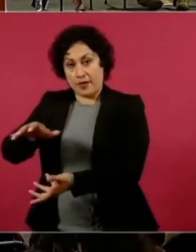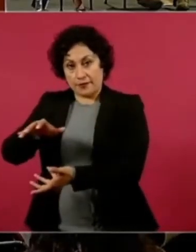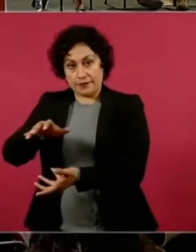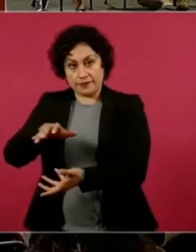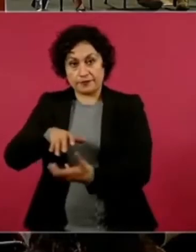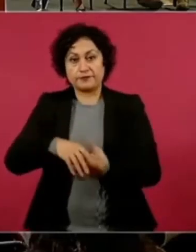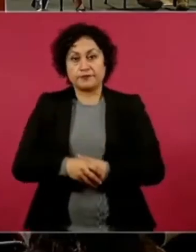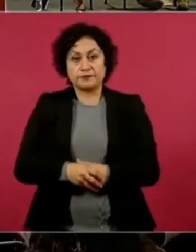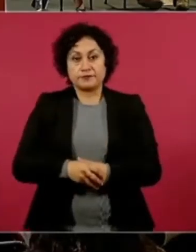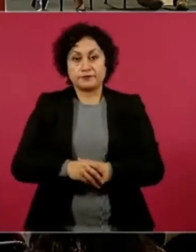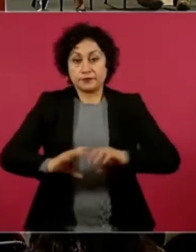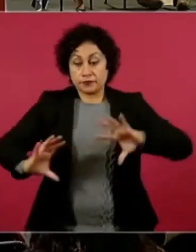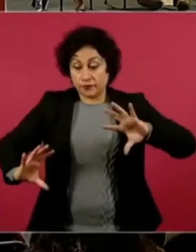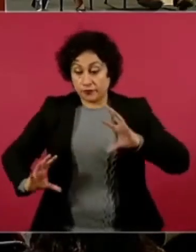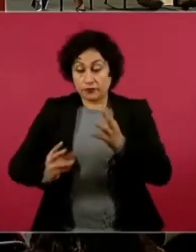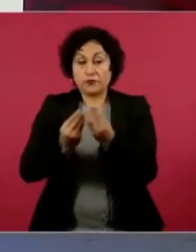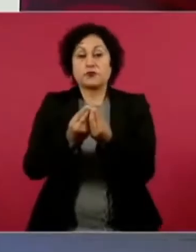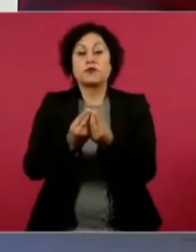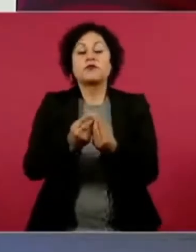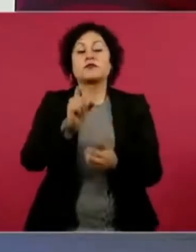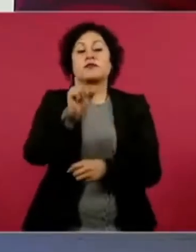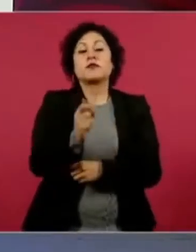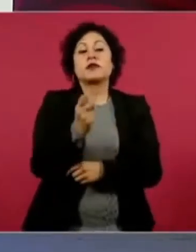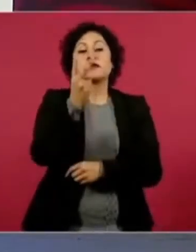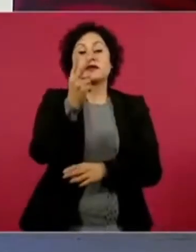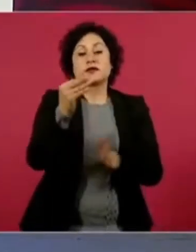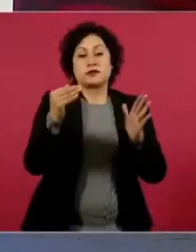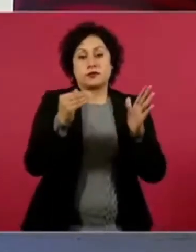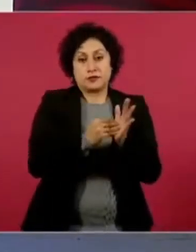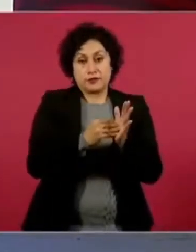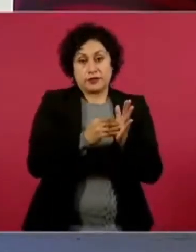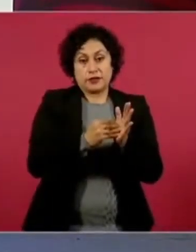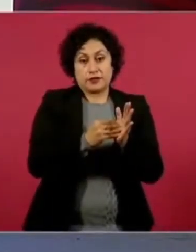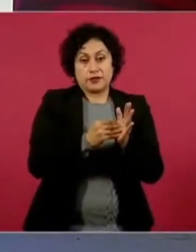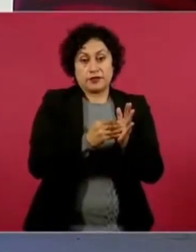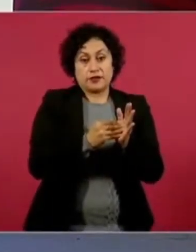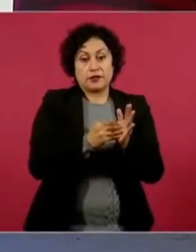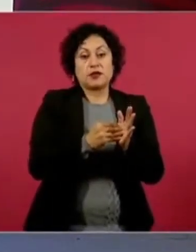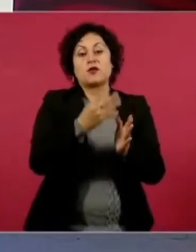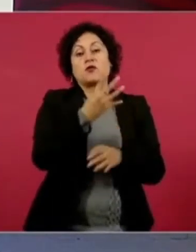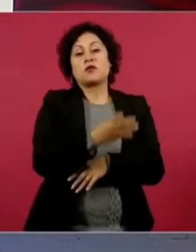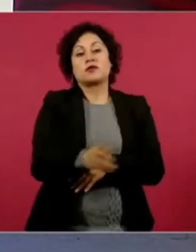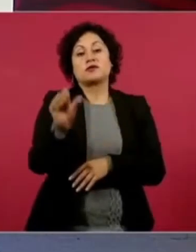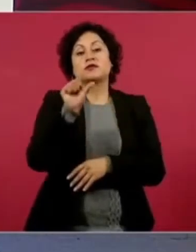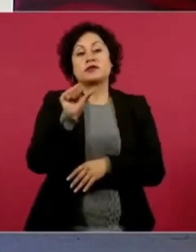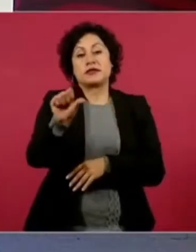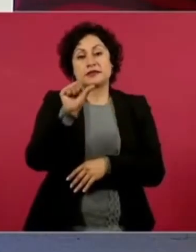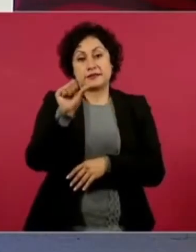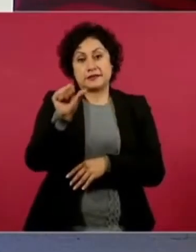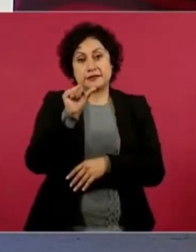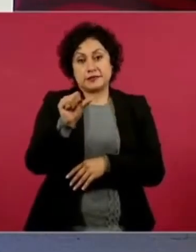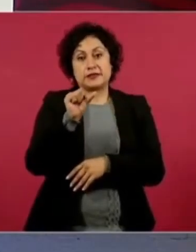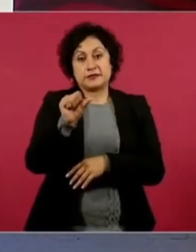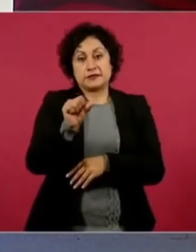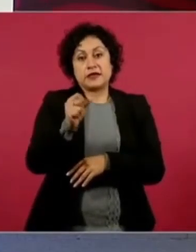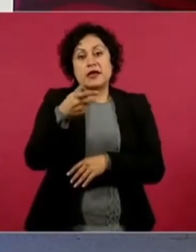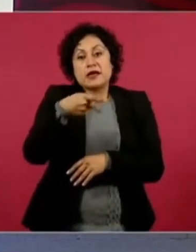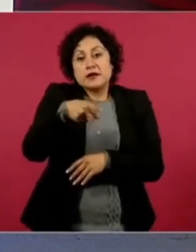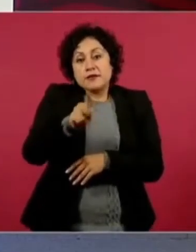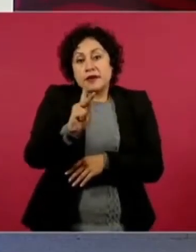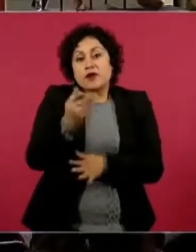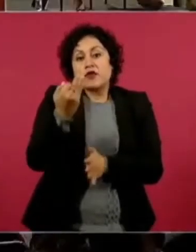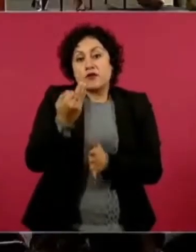En total llevamos 22 mil 416 entregados, pero aquí necesitamos 250